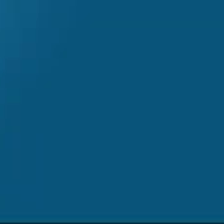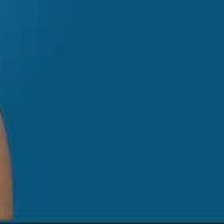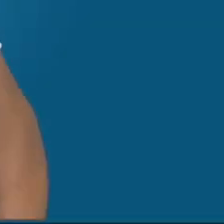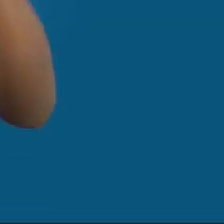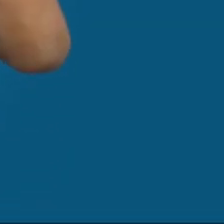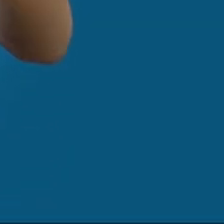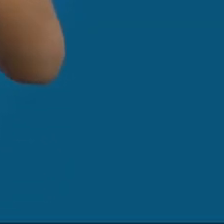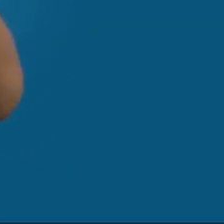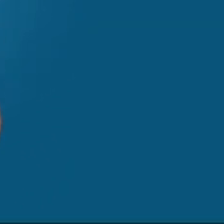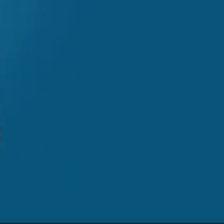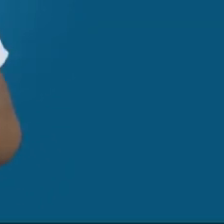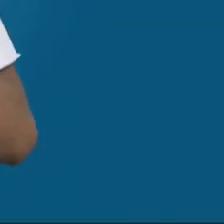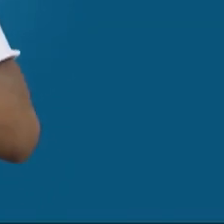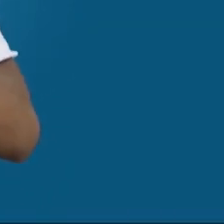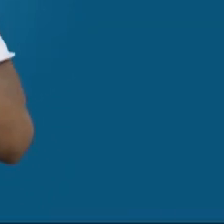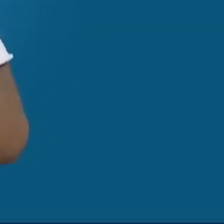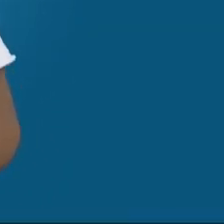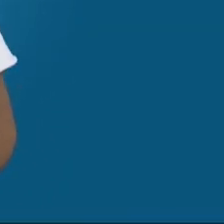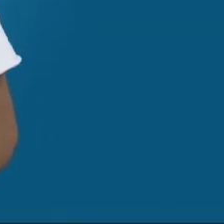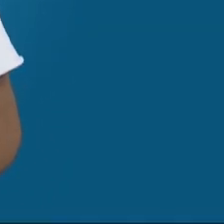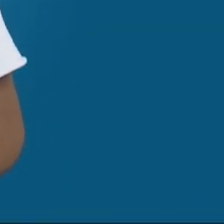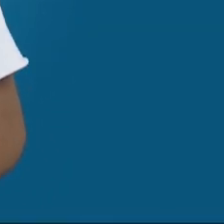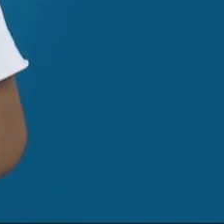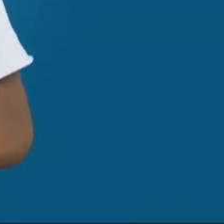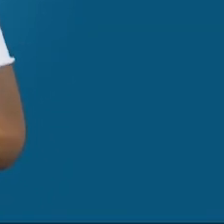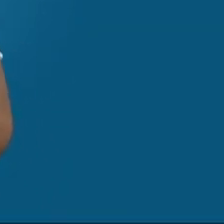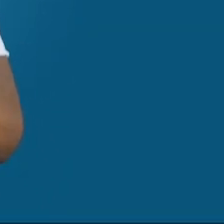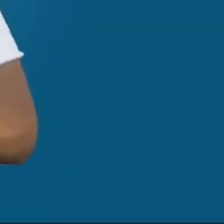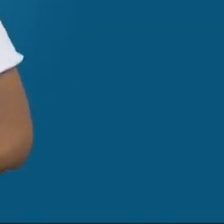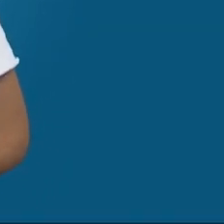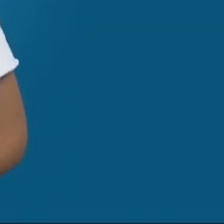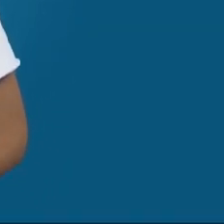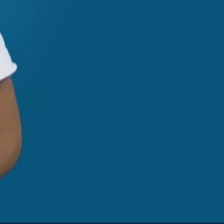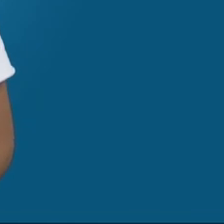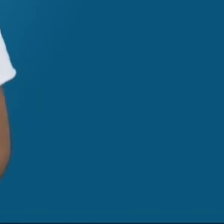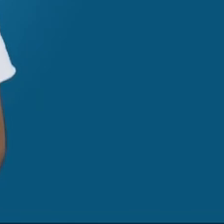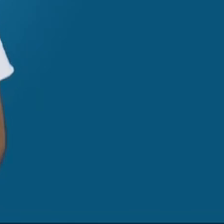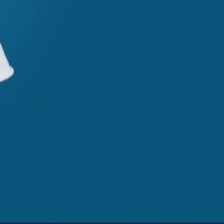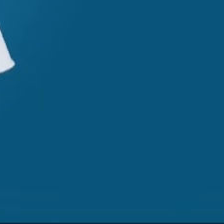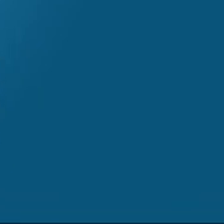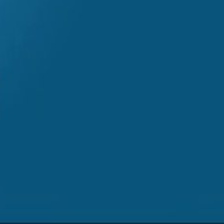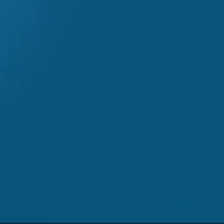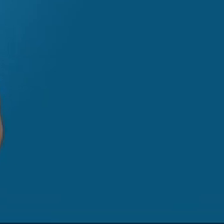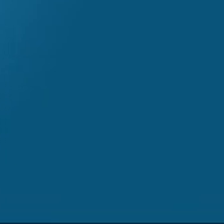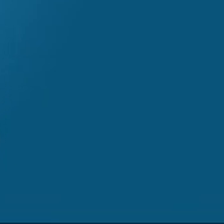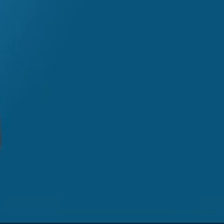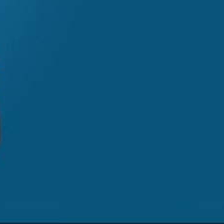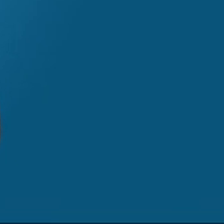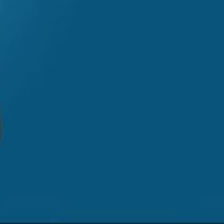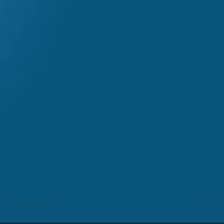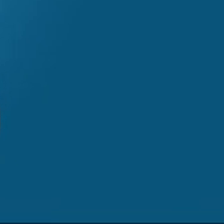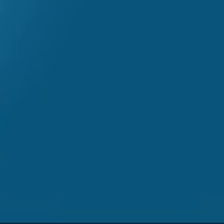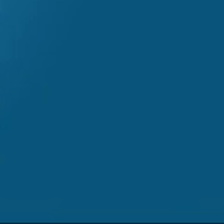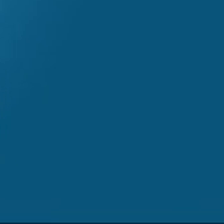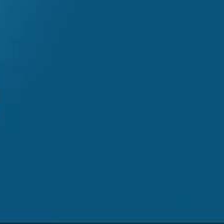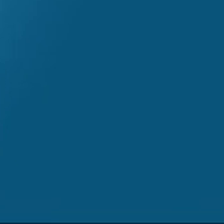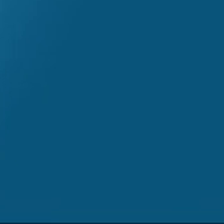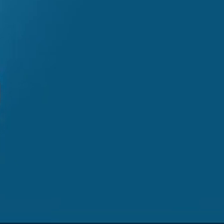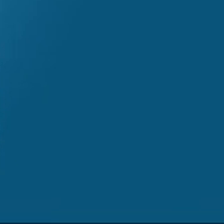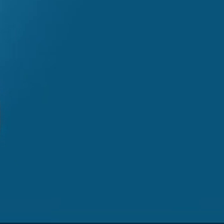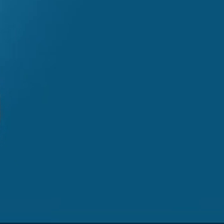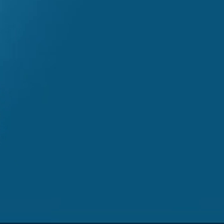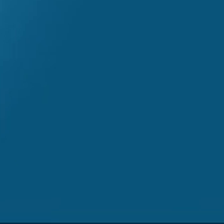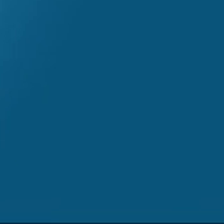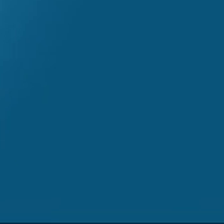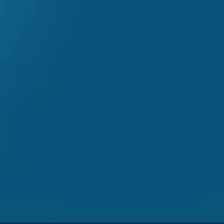Hola a todos. Mi nombre es Carlos y esta es mi seña. Hoy aprenderemos cuatro